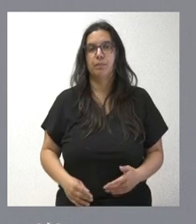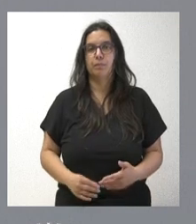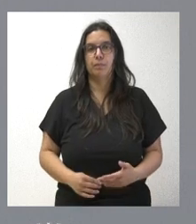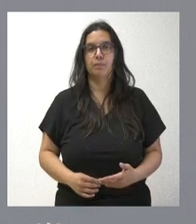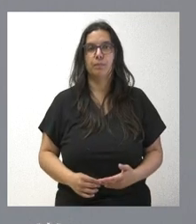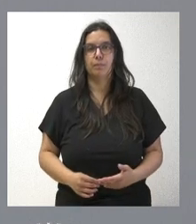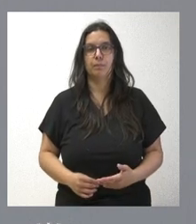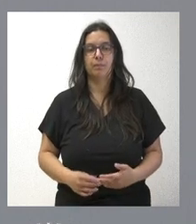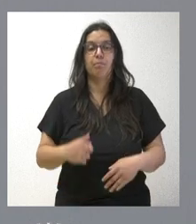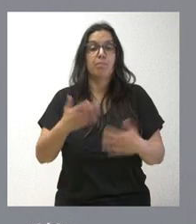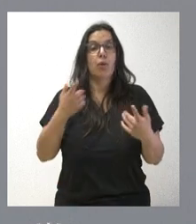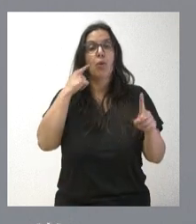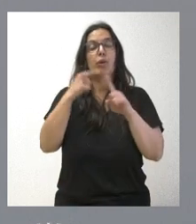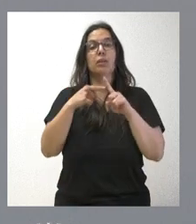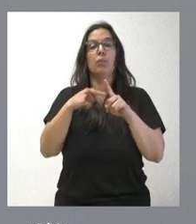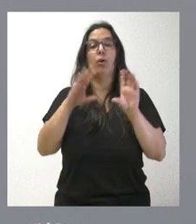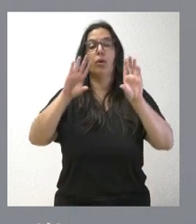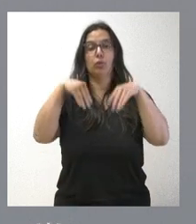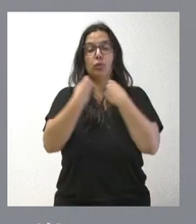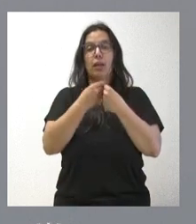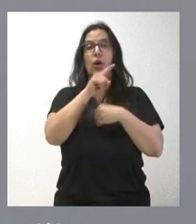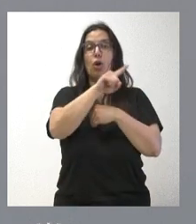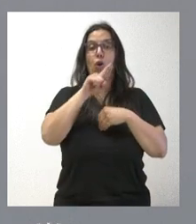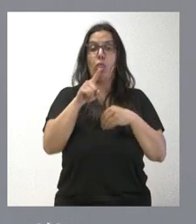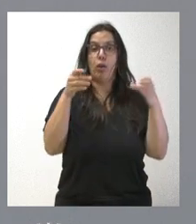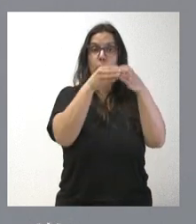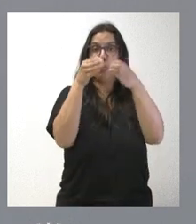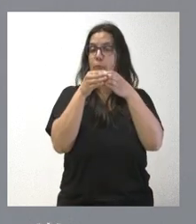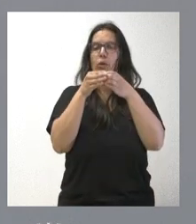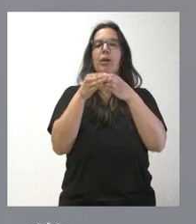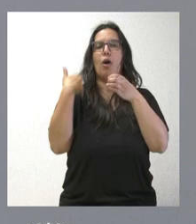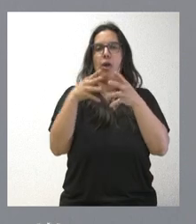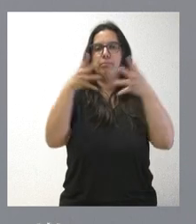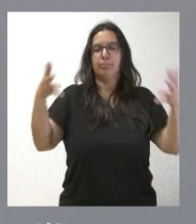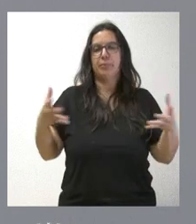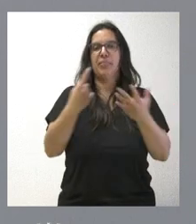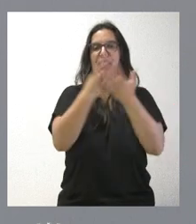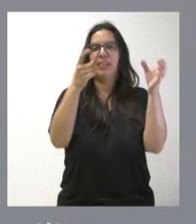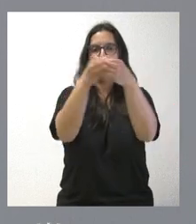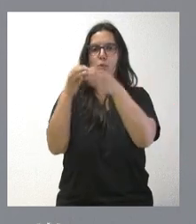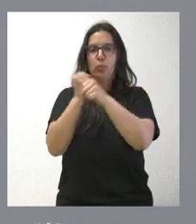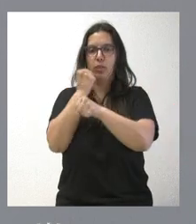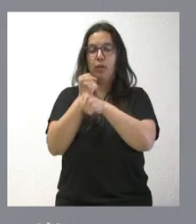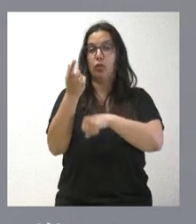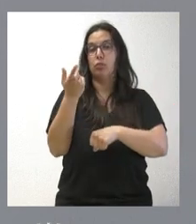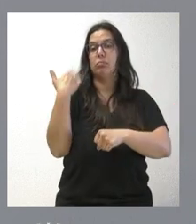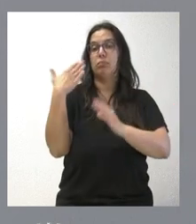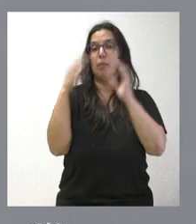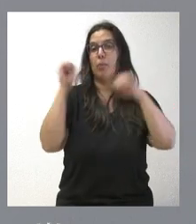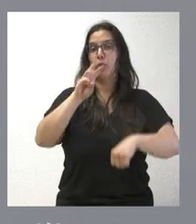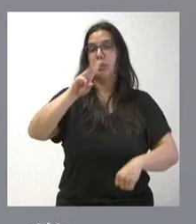que nos permite avanzar desde once cuadrillas nocturnas a un total de dieciséis. Estas contrataciones se aprobaron el 31 de marzo